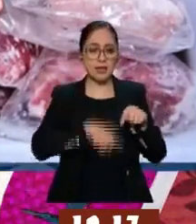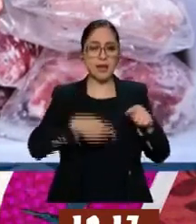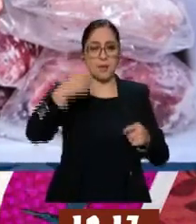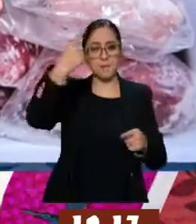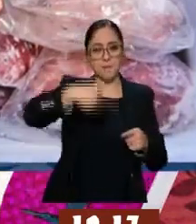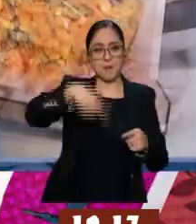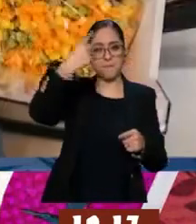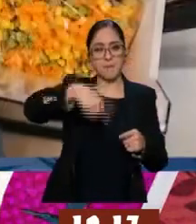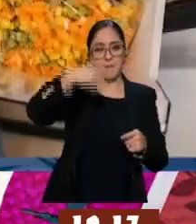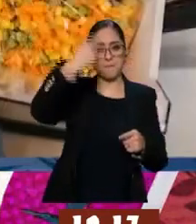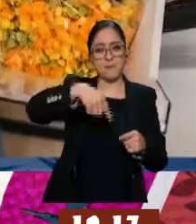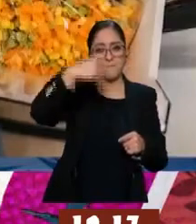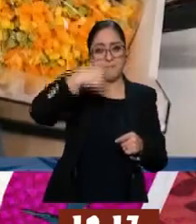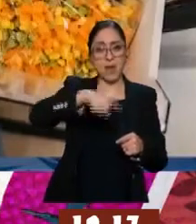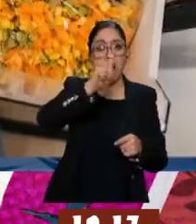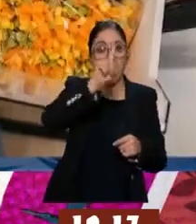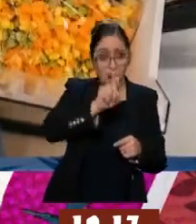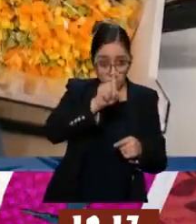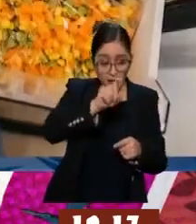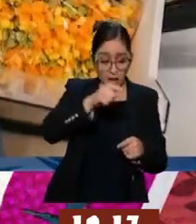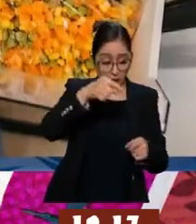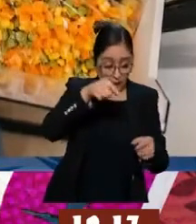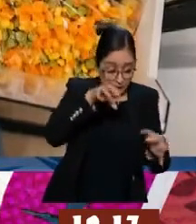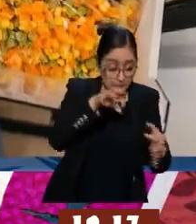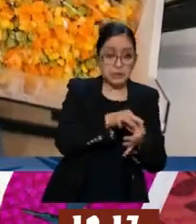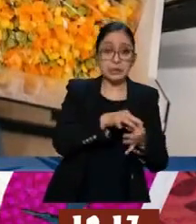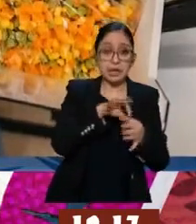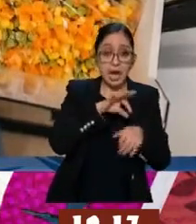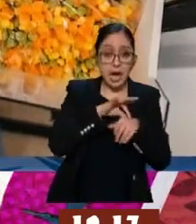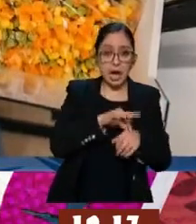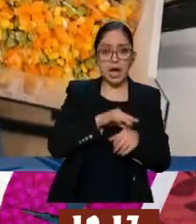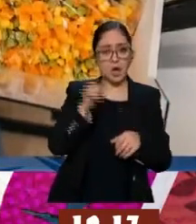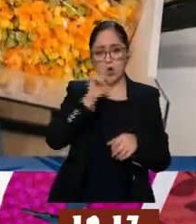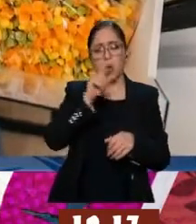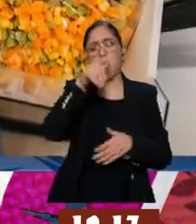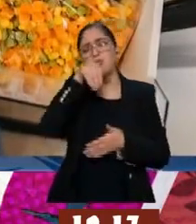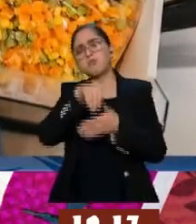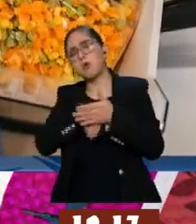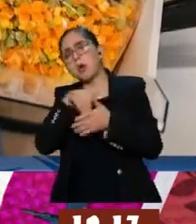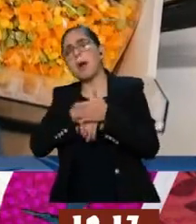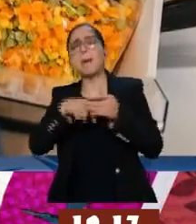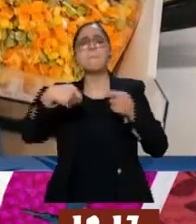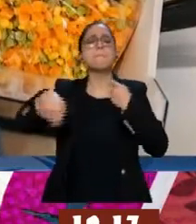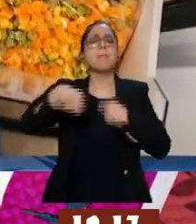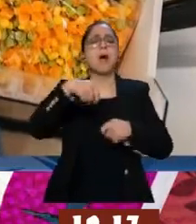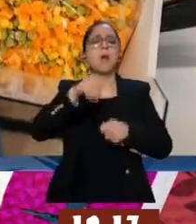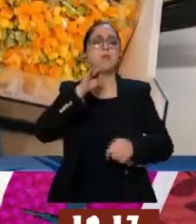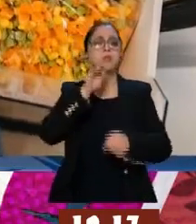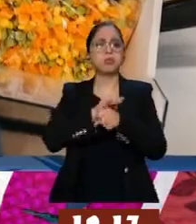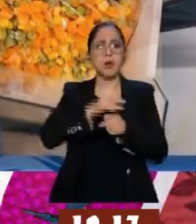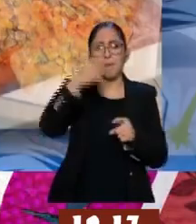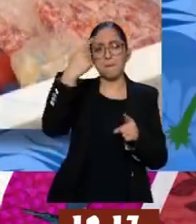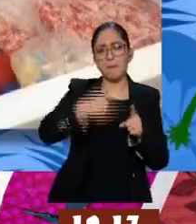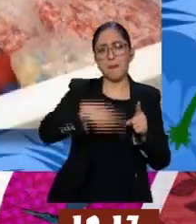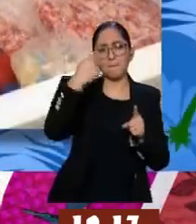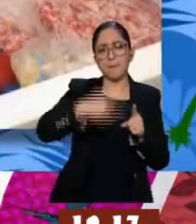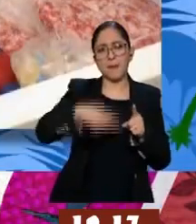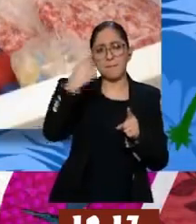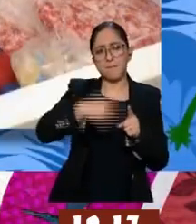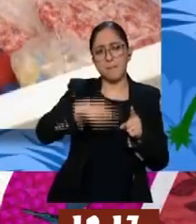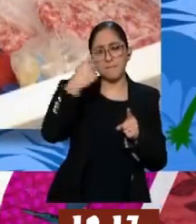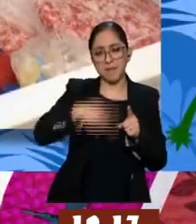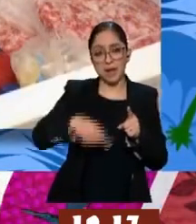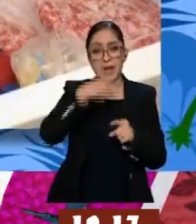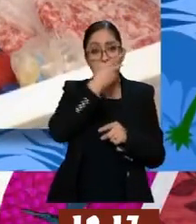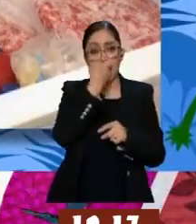y cuando el agua no entre en contacto directo con el producto. En una bolsita o en algo, a chorro de agua y así se puede descongelar. Es